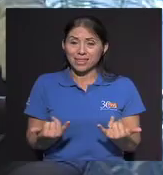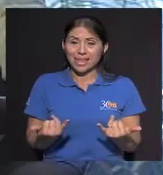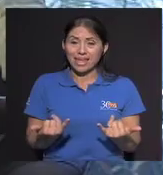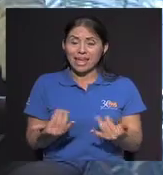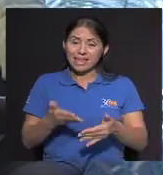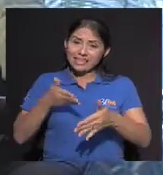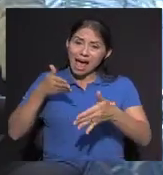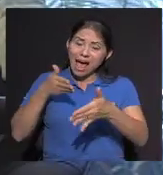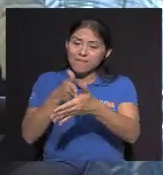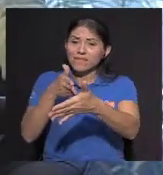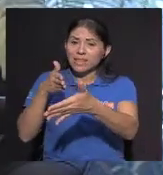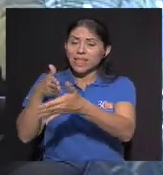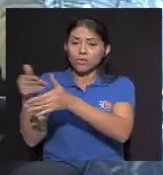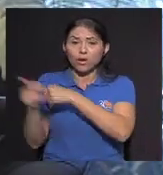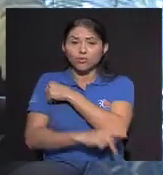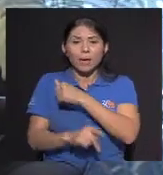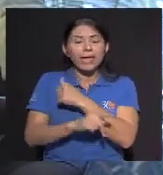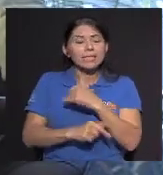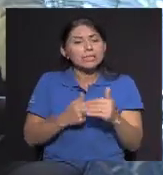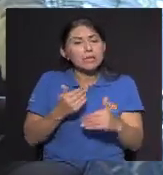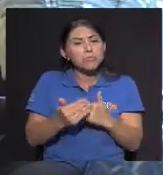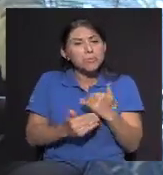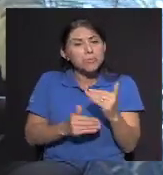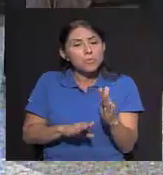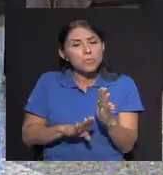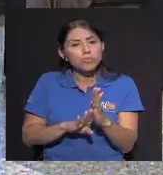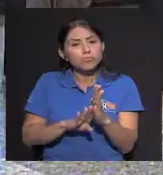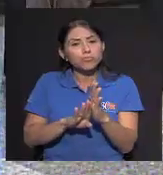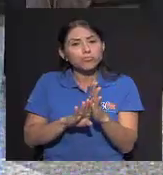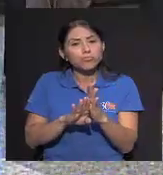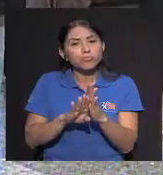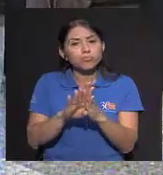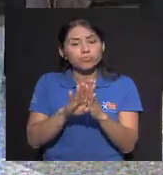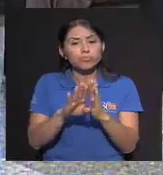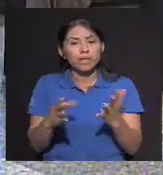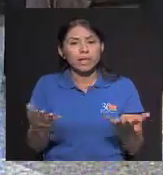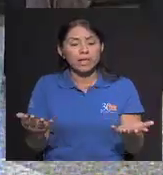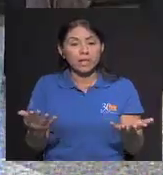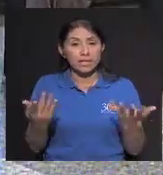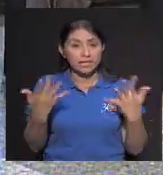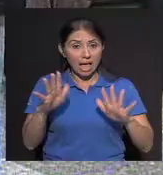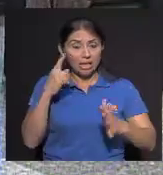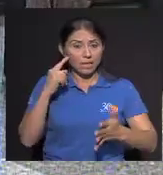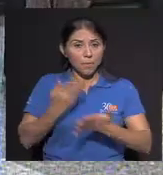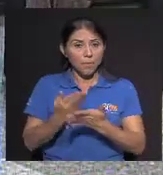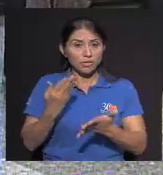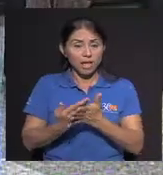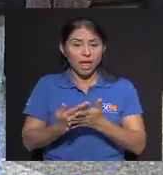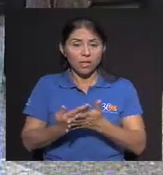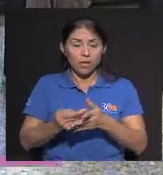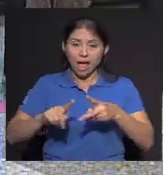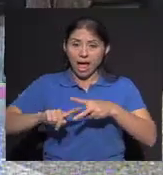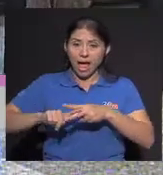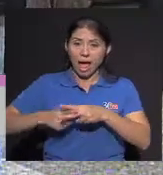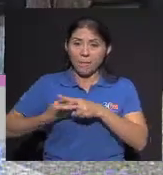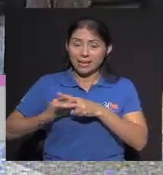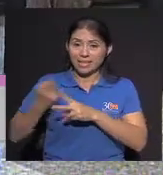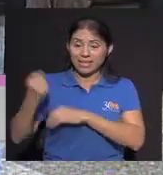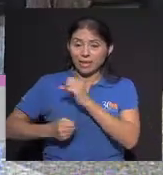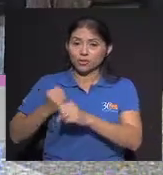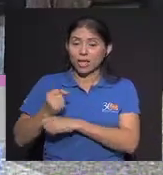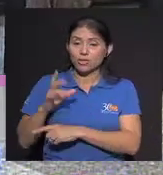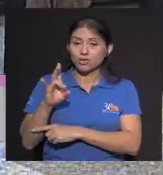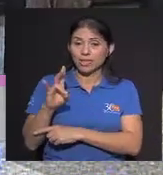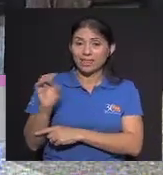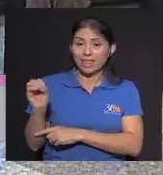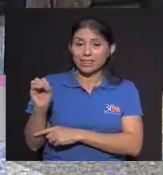Actualmente Está afectando A los países En vías de desarrollo Y Se ha demostrado Que a partir De los 70